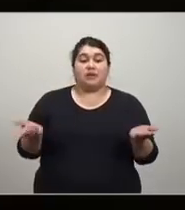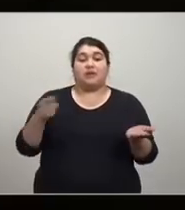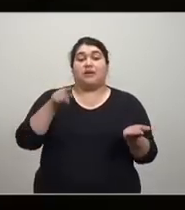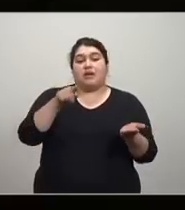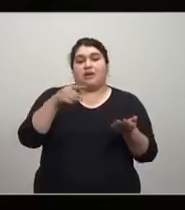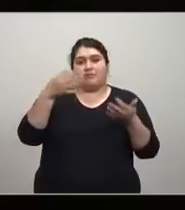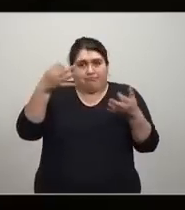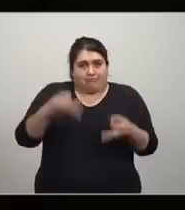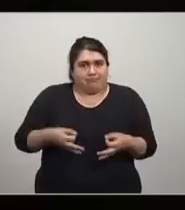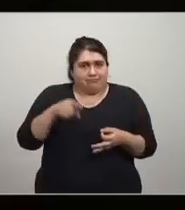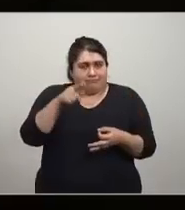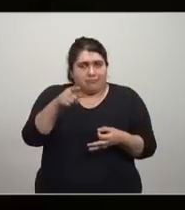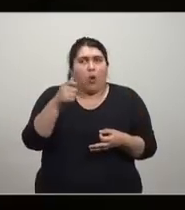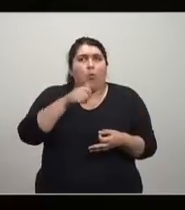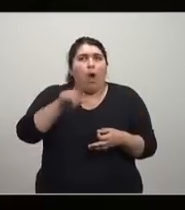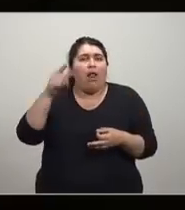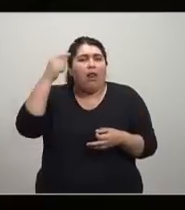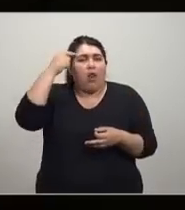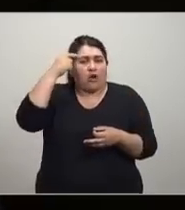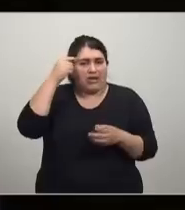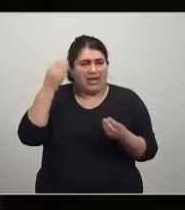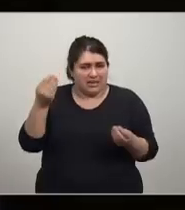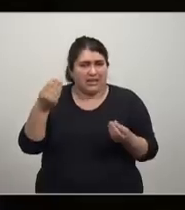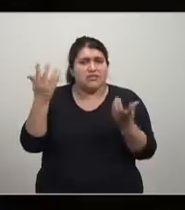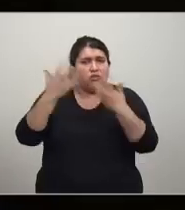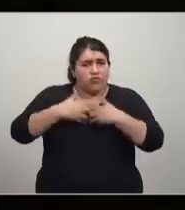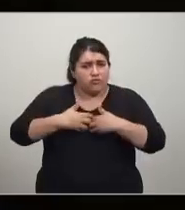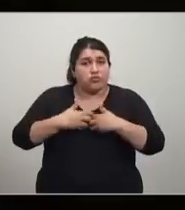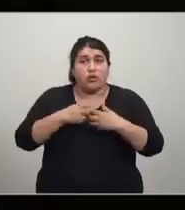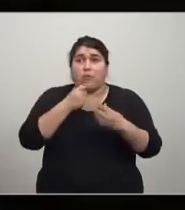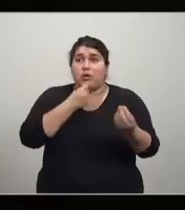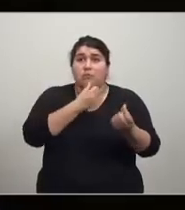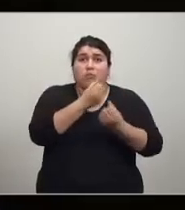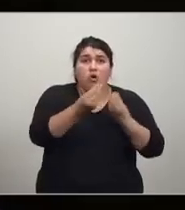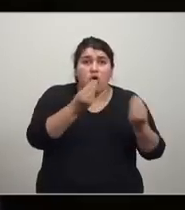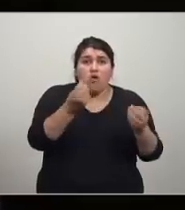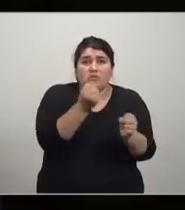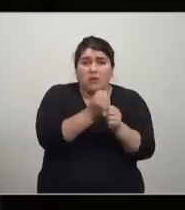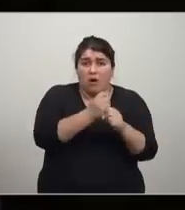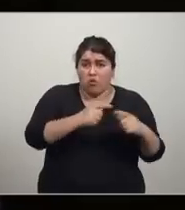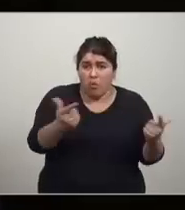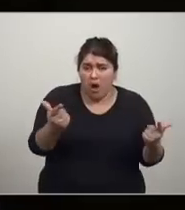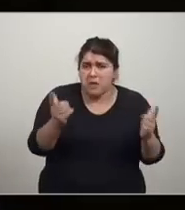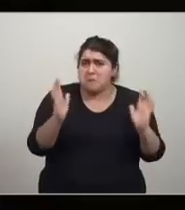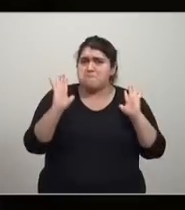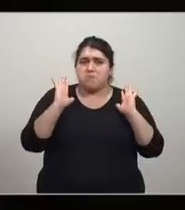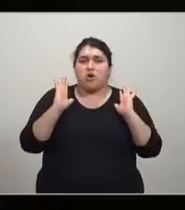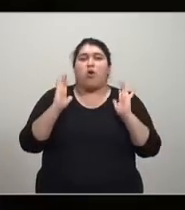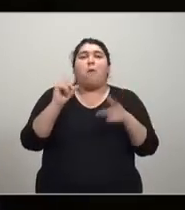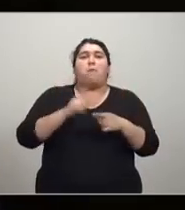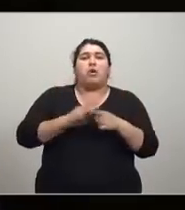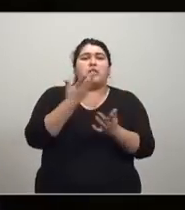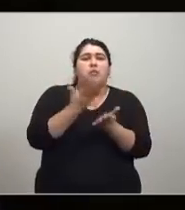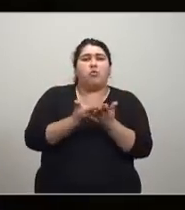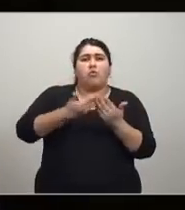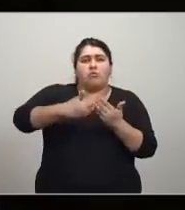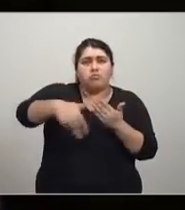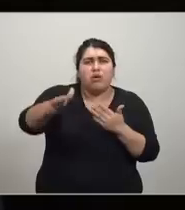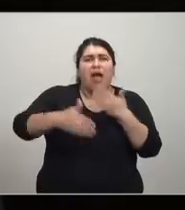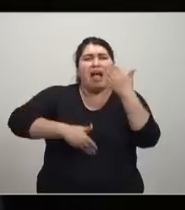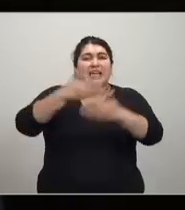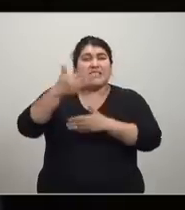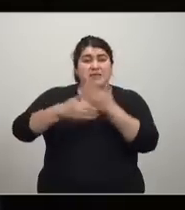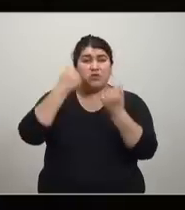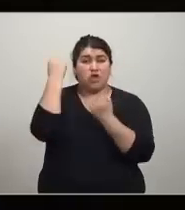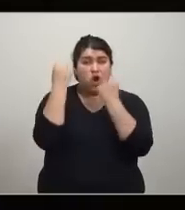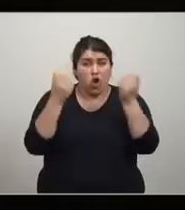Egoístamente, porque, ¿cuál es la lógica? Sí, esto funciona si es desempleo, pero ahí para políticas de largo plazo, políticas de oferta, crecimiento